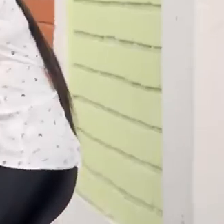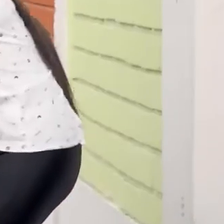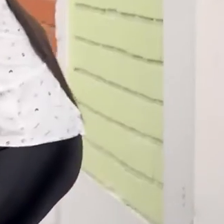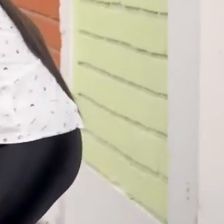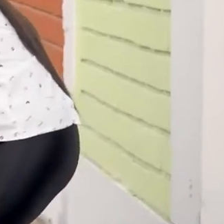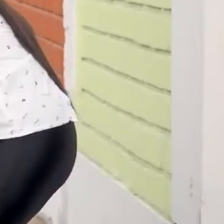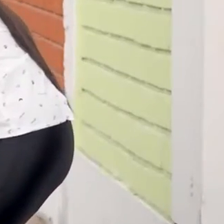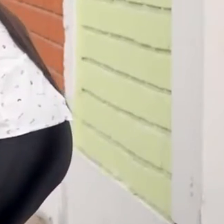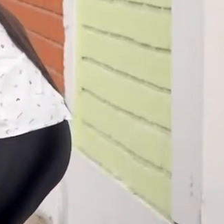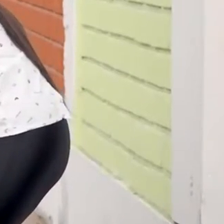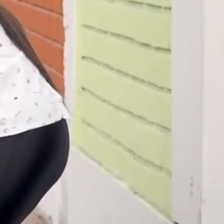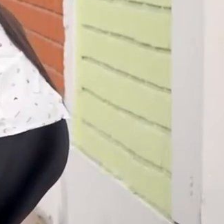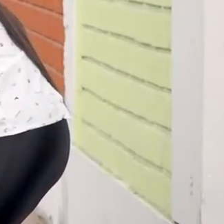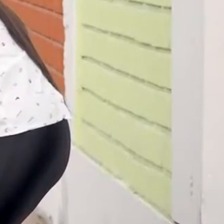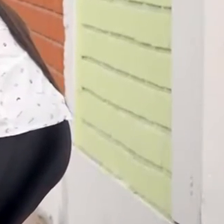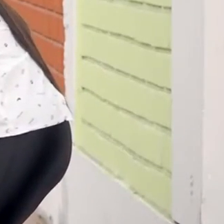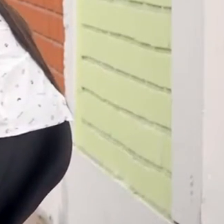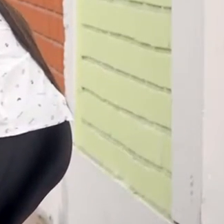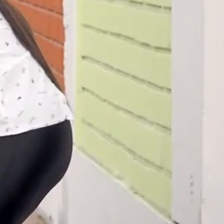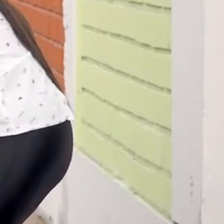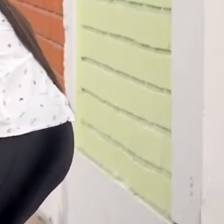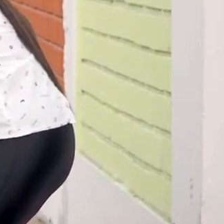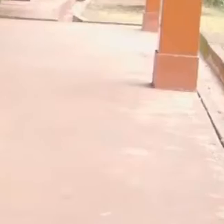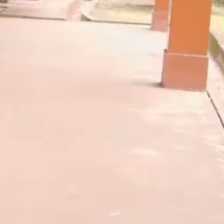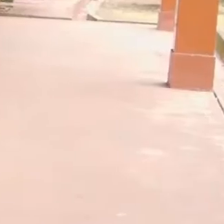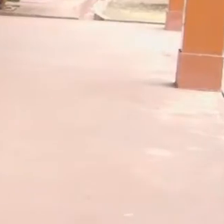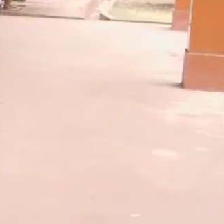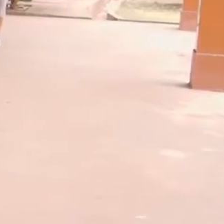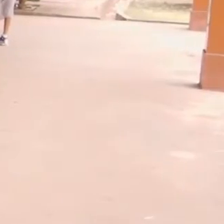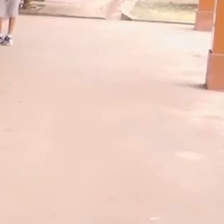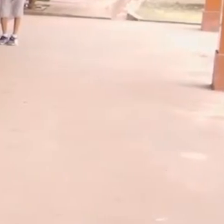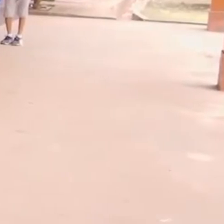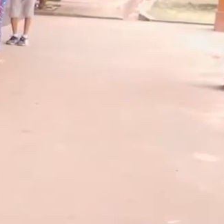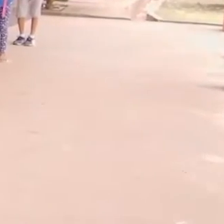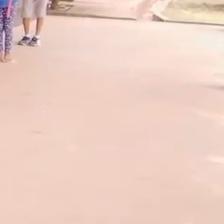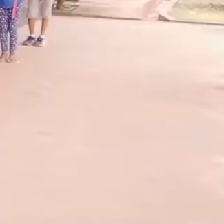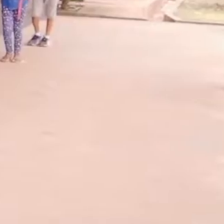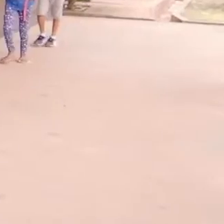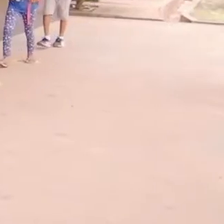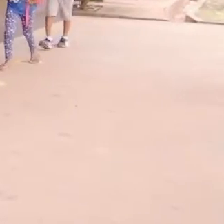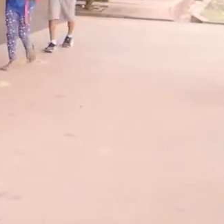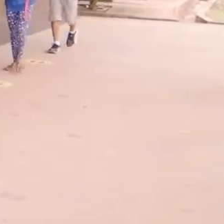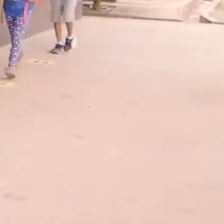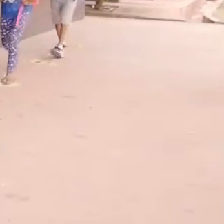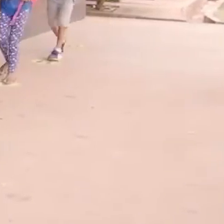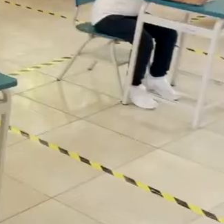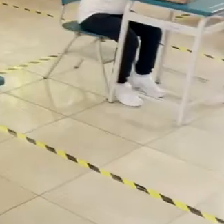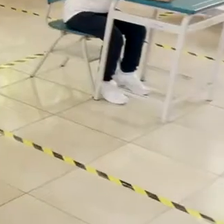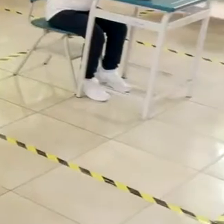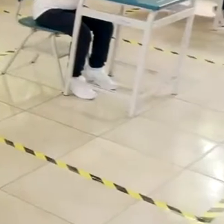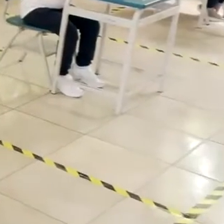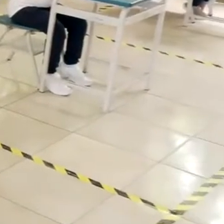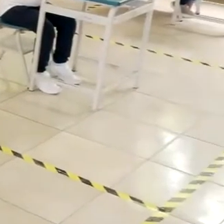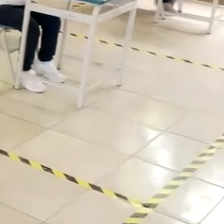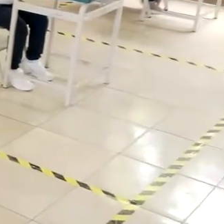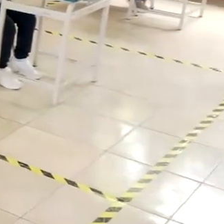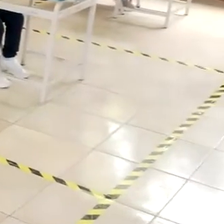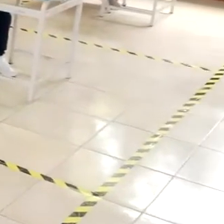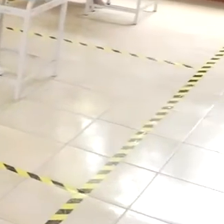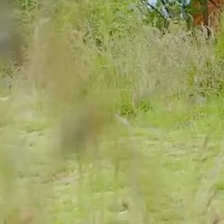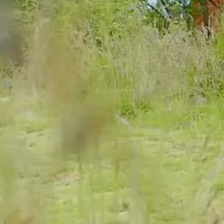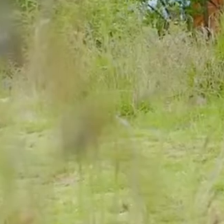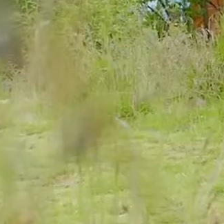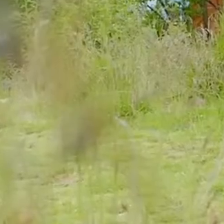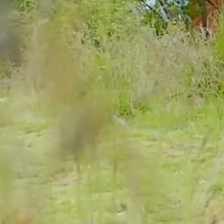Todas y todos con mascarilla bien puesta, cubierta la nariz y la boca. Respetando el distanciamiento de un